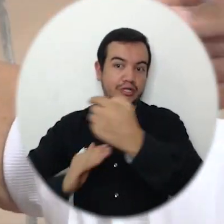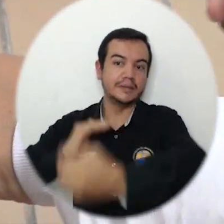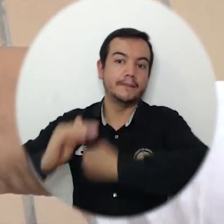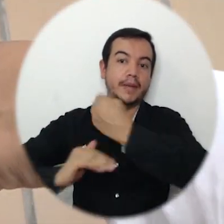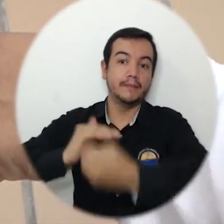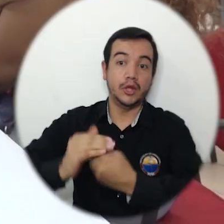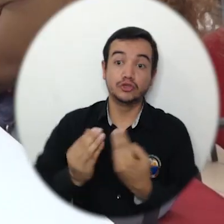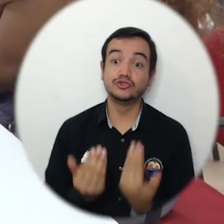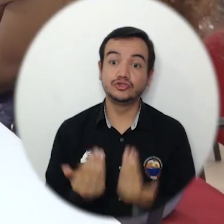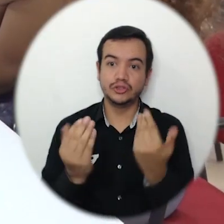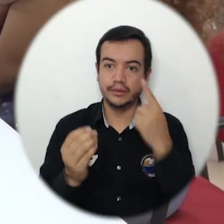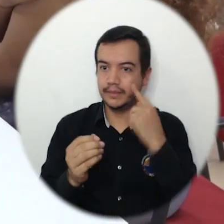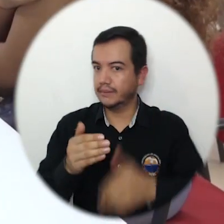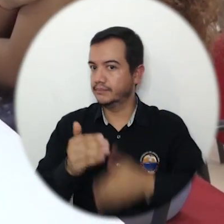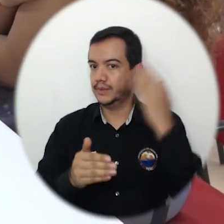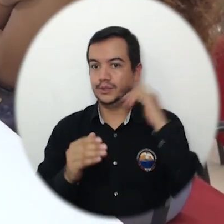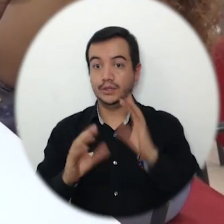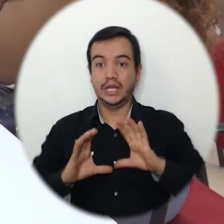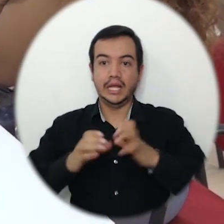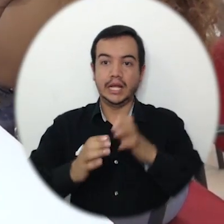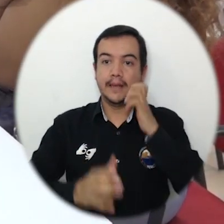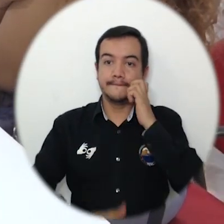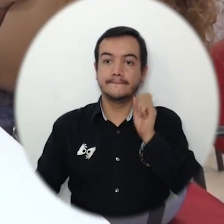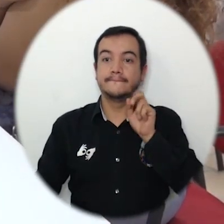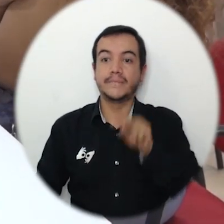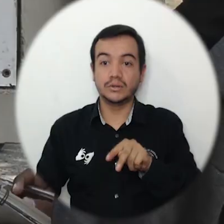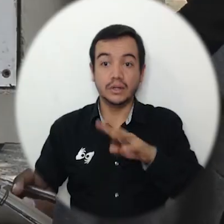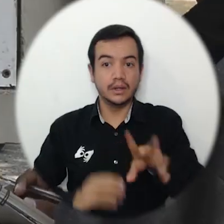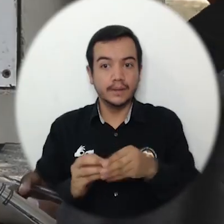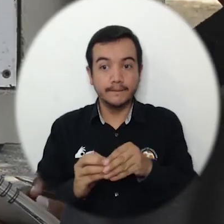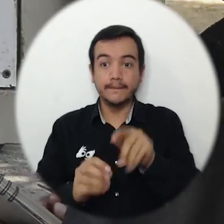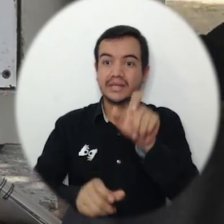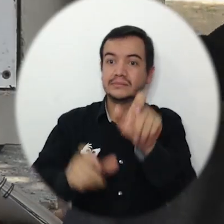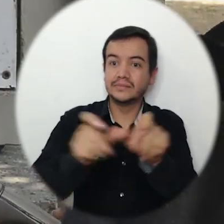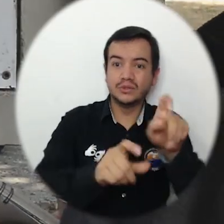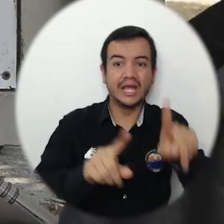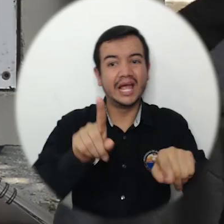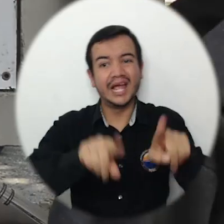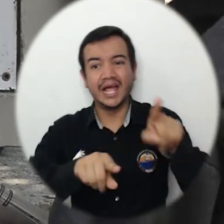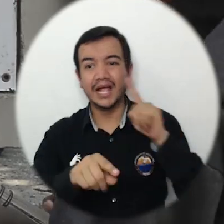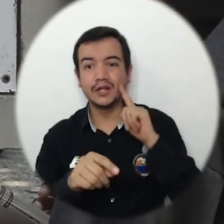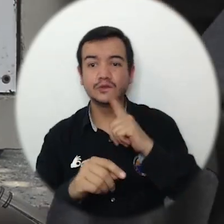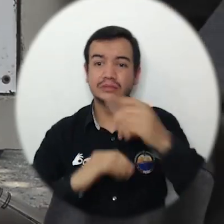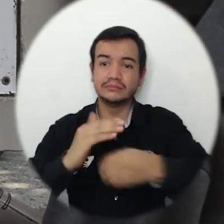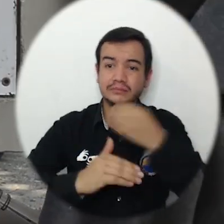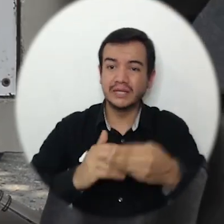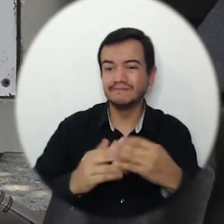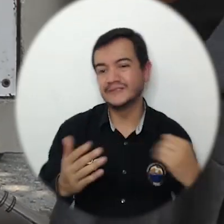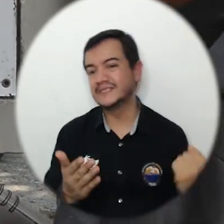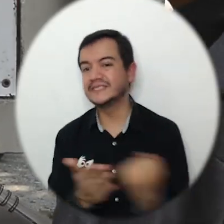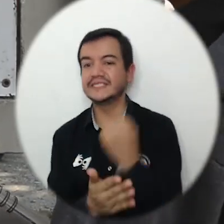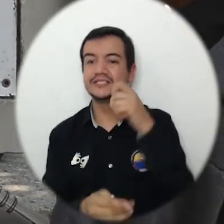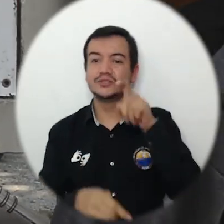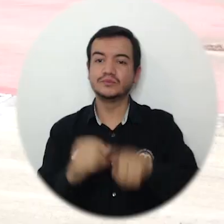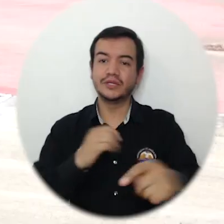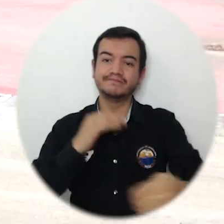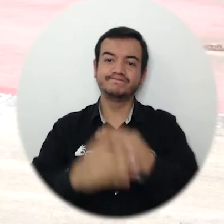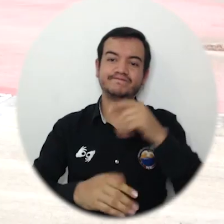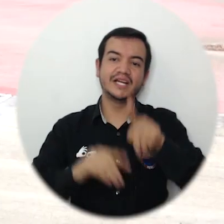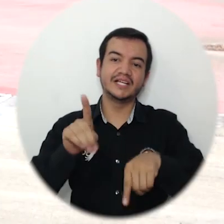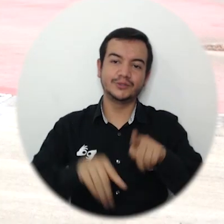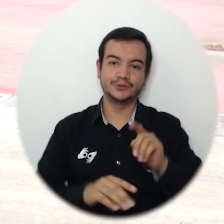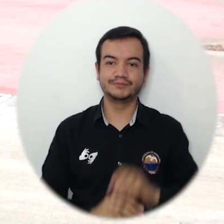buena oportunidad para comenzar nuestras clases presenciales y que muchos estudiantes han perdido la oportunidad de estar en Nuestra Querida Unidad Magdalena.